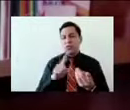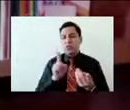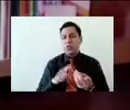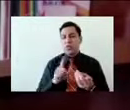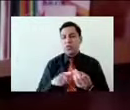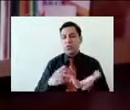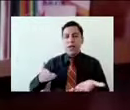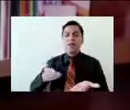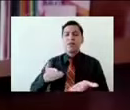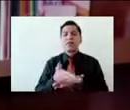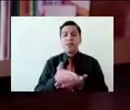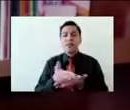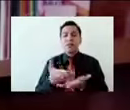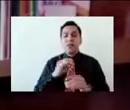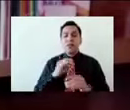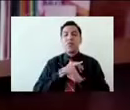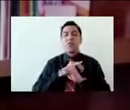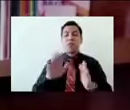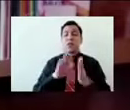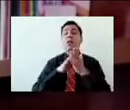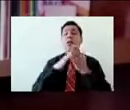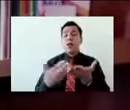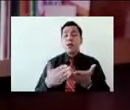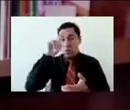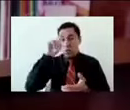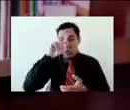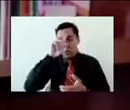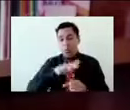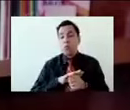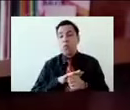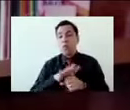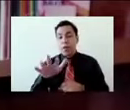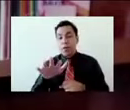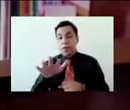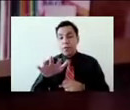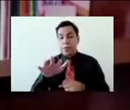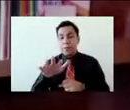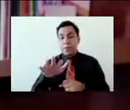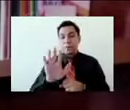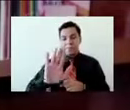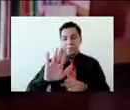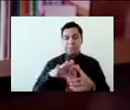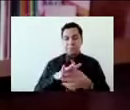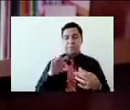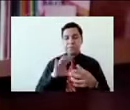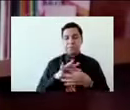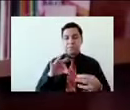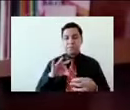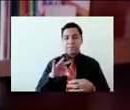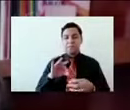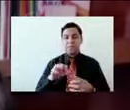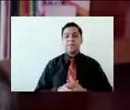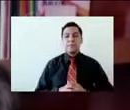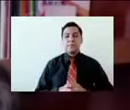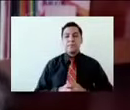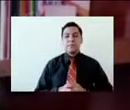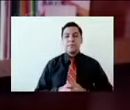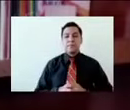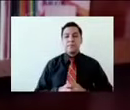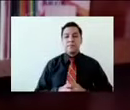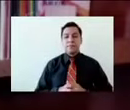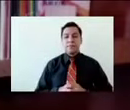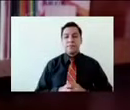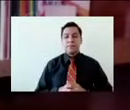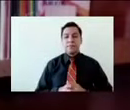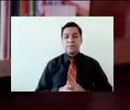información? ¿Hay algún libro que nos recomiendes? Pero antes de que me contestes, permíteme, te paso, te transmito una